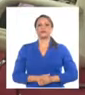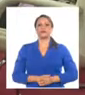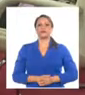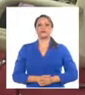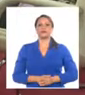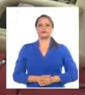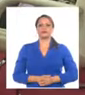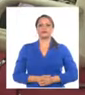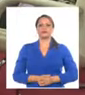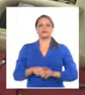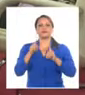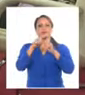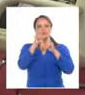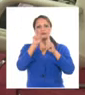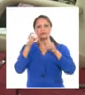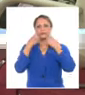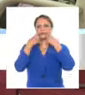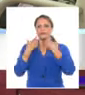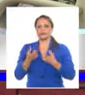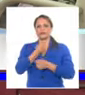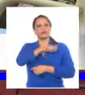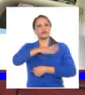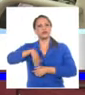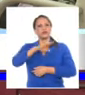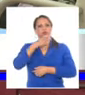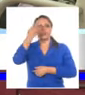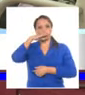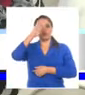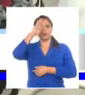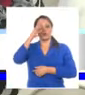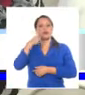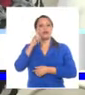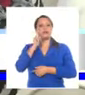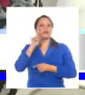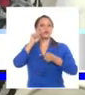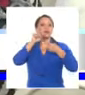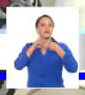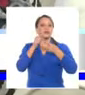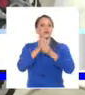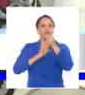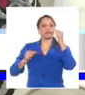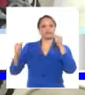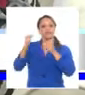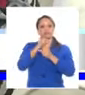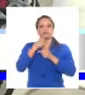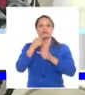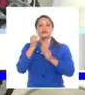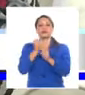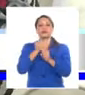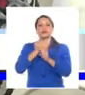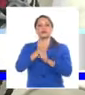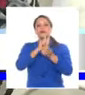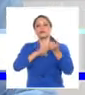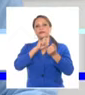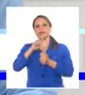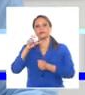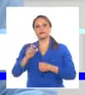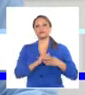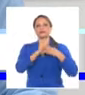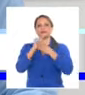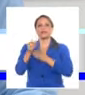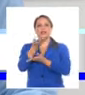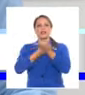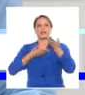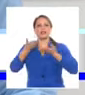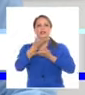Los temas de interés del pueblo y del país constituyen una prioridad en el trabajo del partido y guiarán los debates